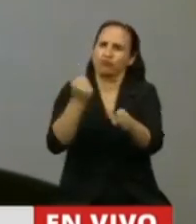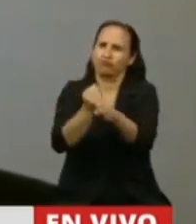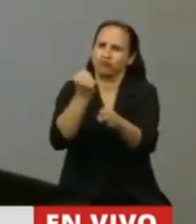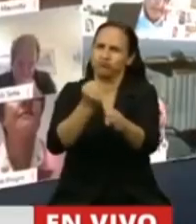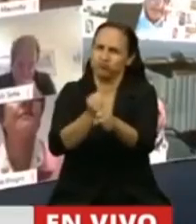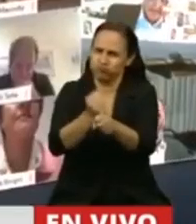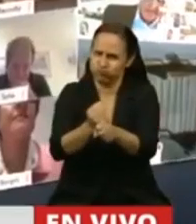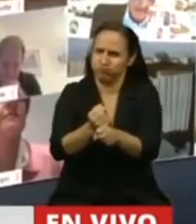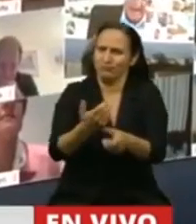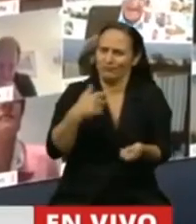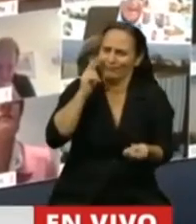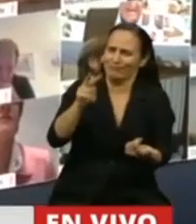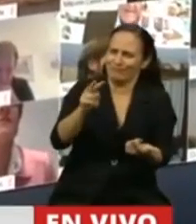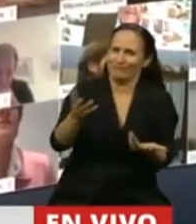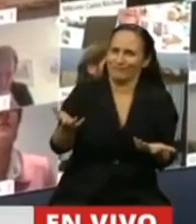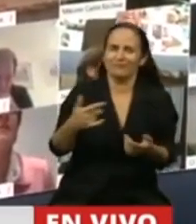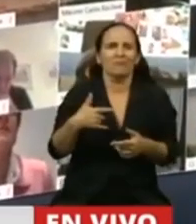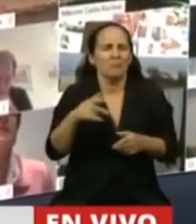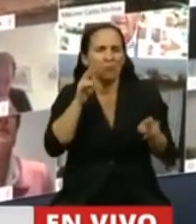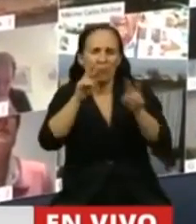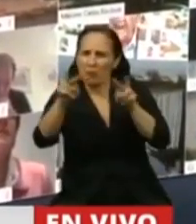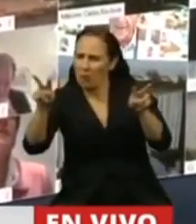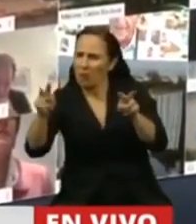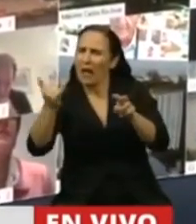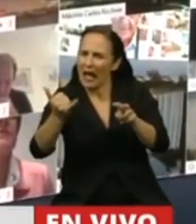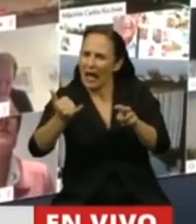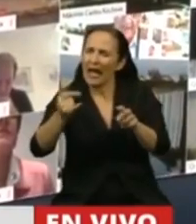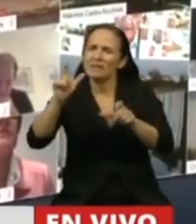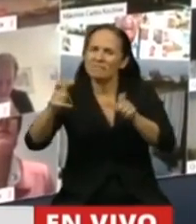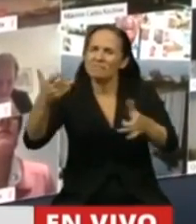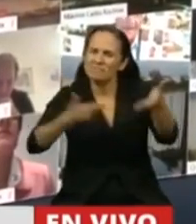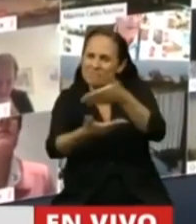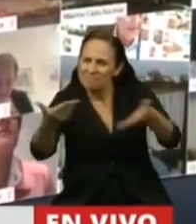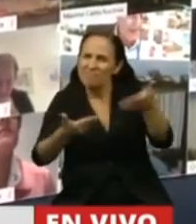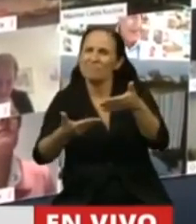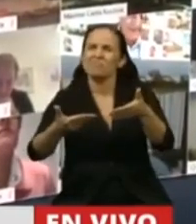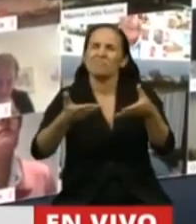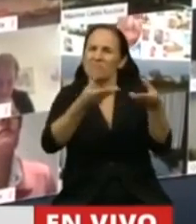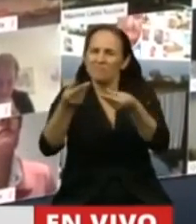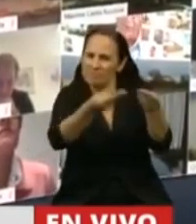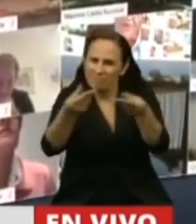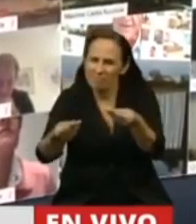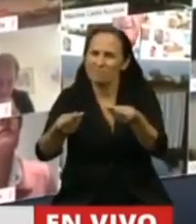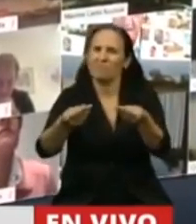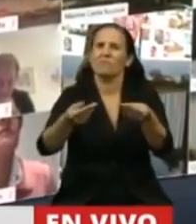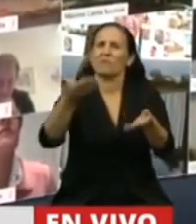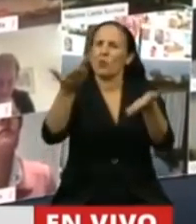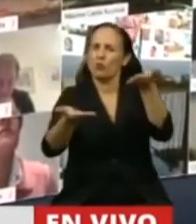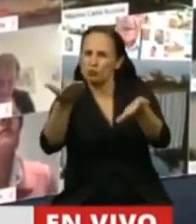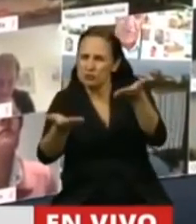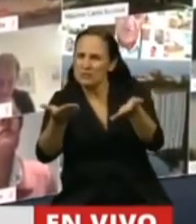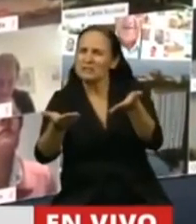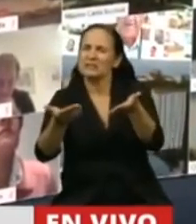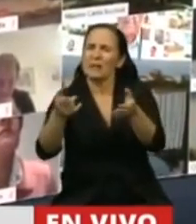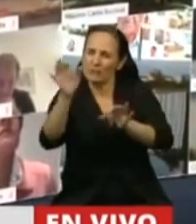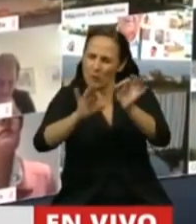solidaridad, hay justicia, hay reconocimiento en estos proyectos.